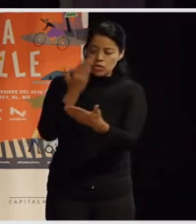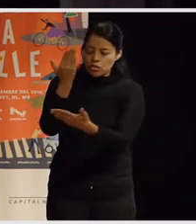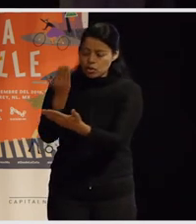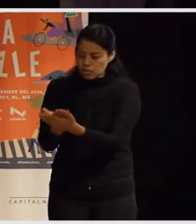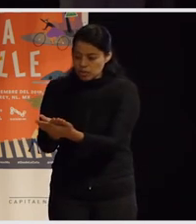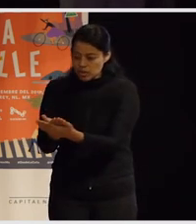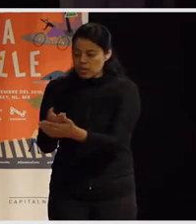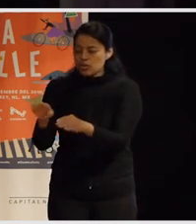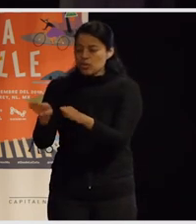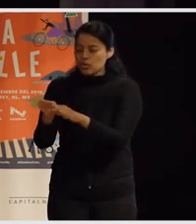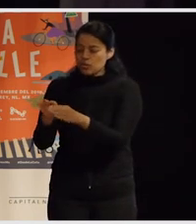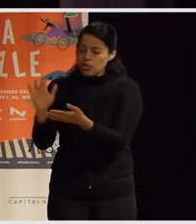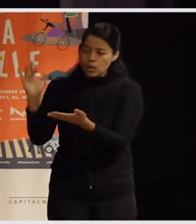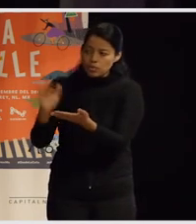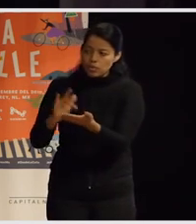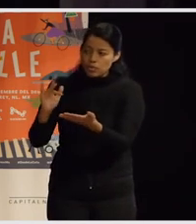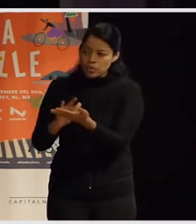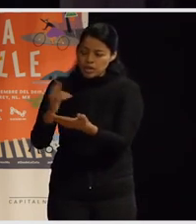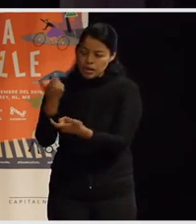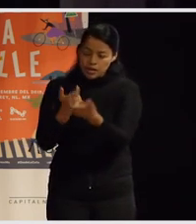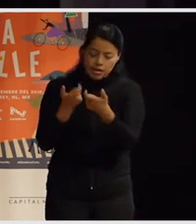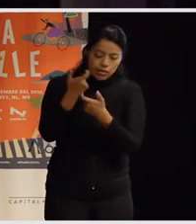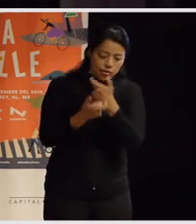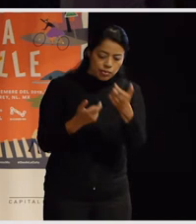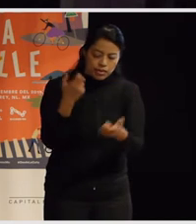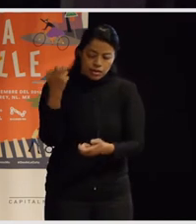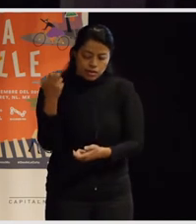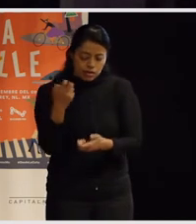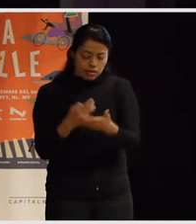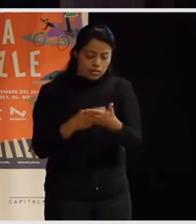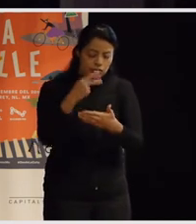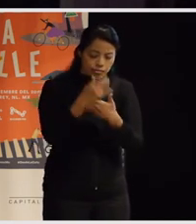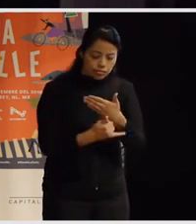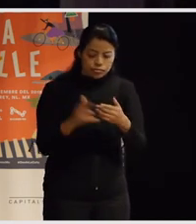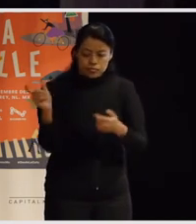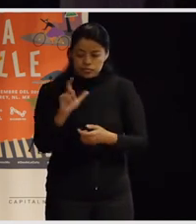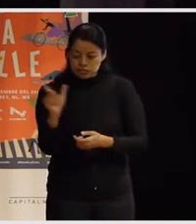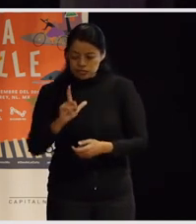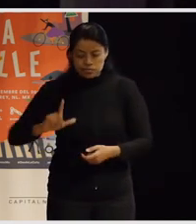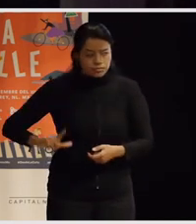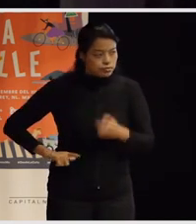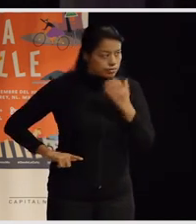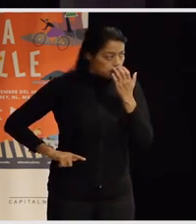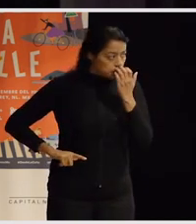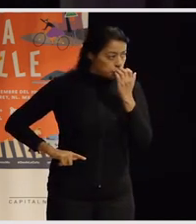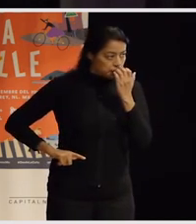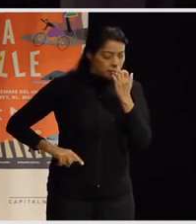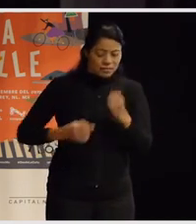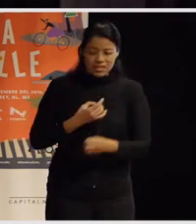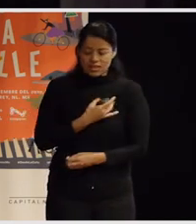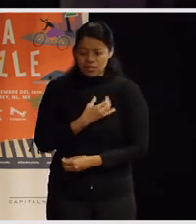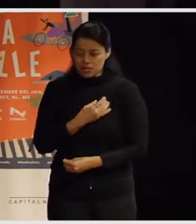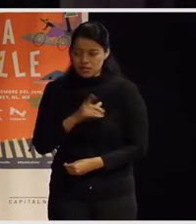financiar estos proyectos cuando muy probablemente los propios gobiernos no le temen al